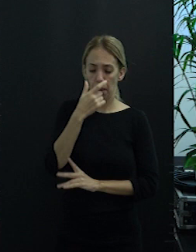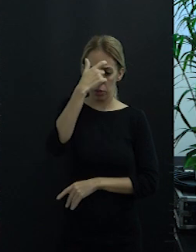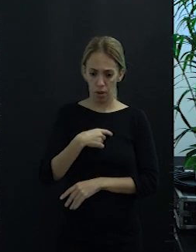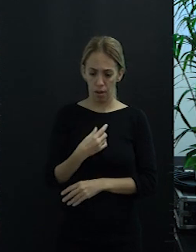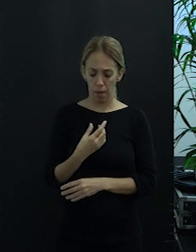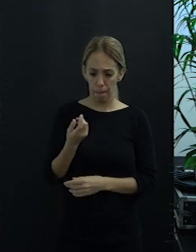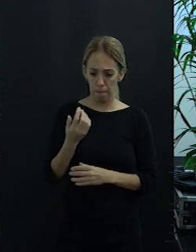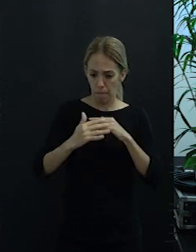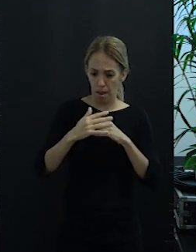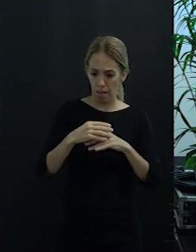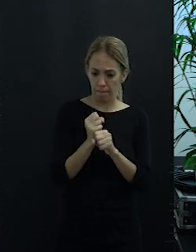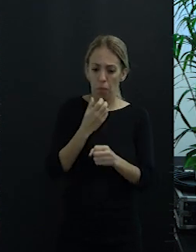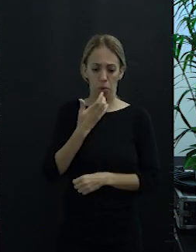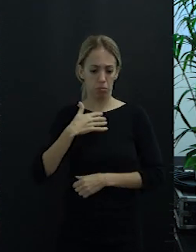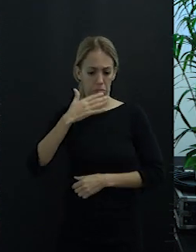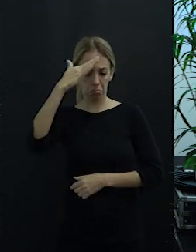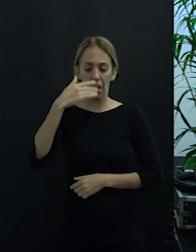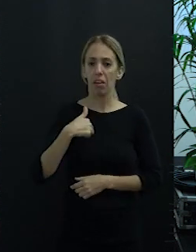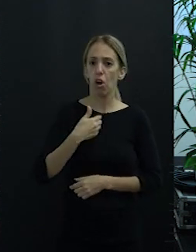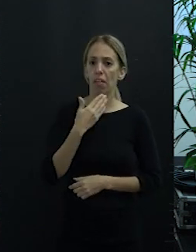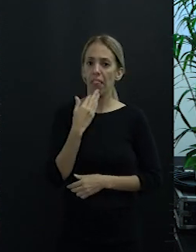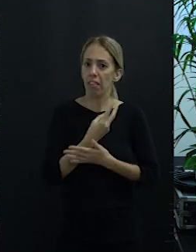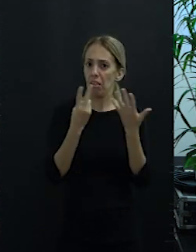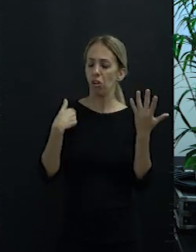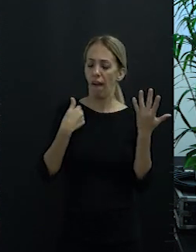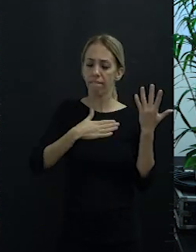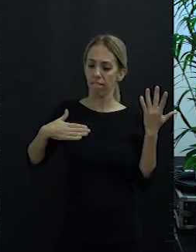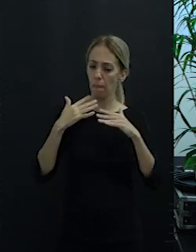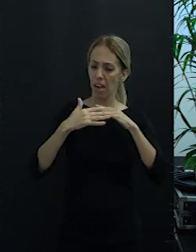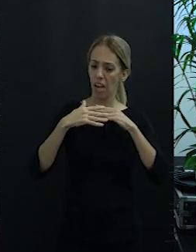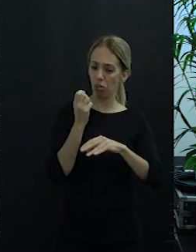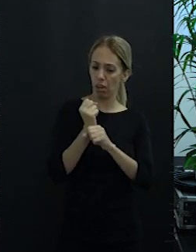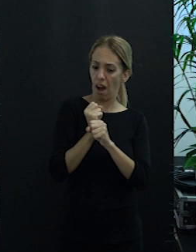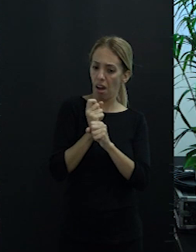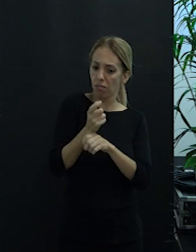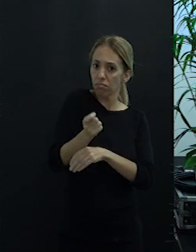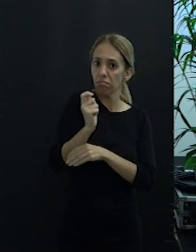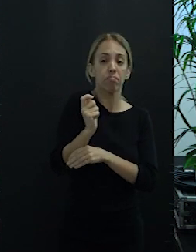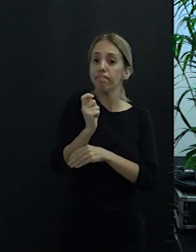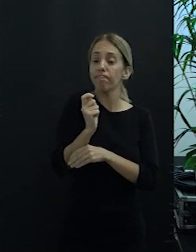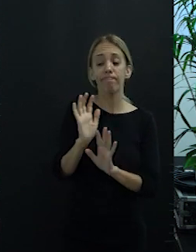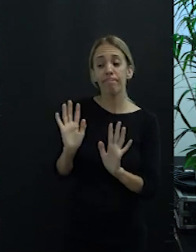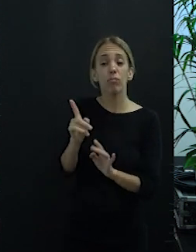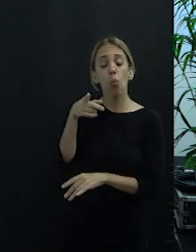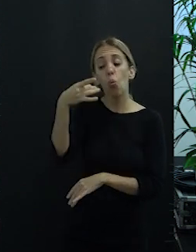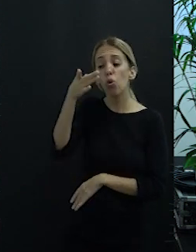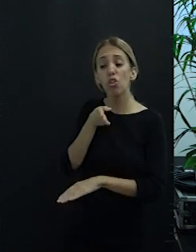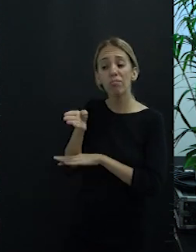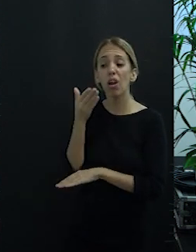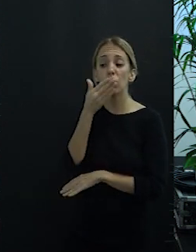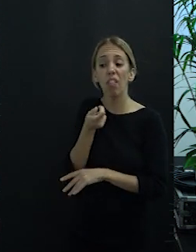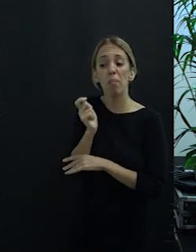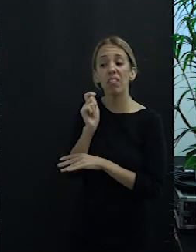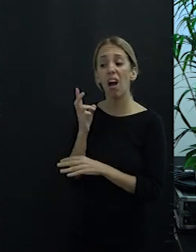pibe que tengo 17 años y quiero formarme como marinero. ¿A dónde voy? No hay. Si no entras en la escuela de pesca, que solo hay 20 plazas,